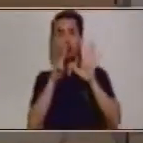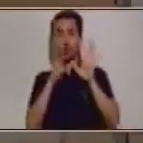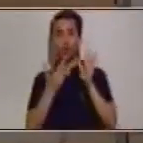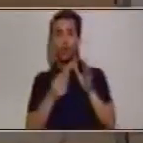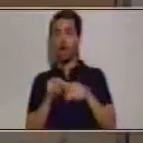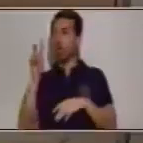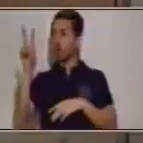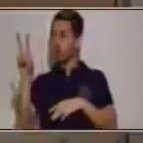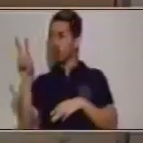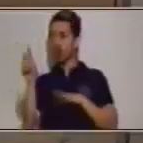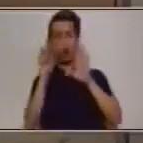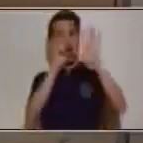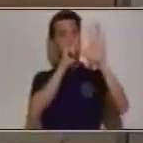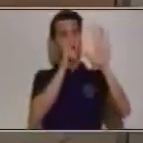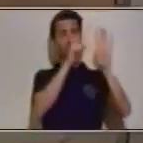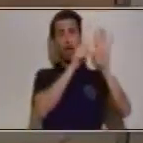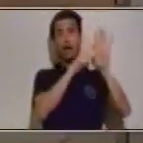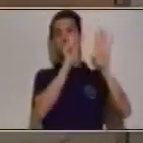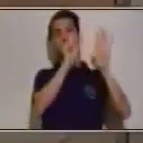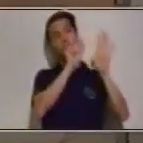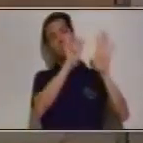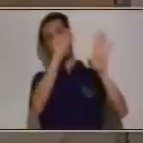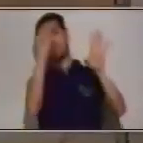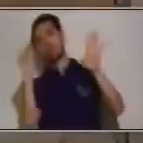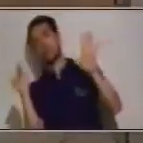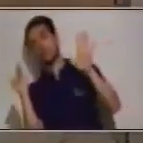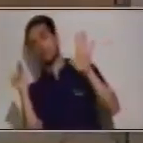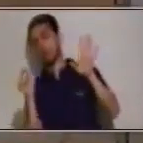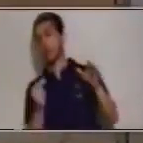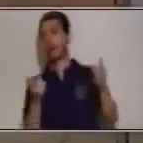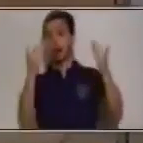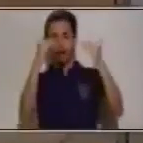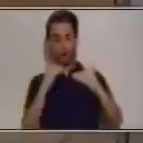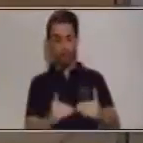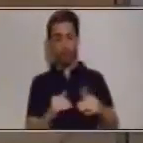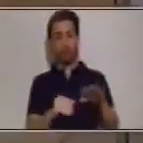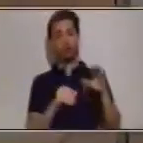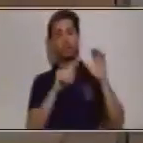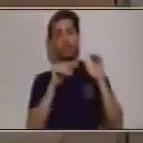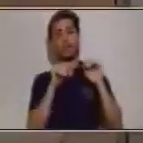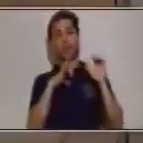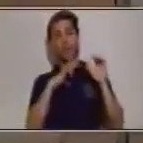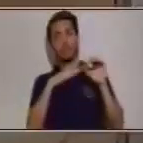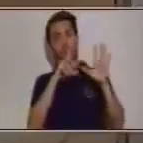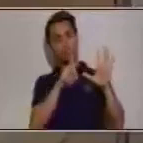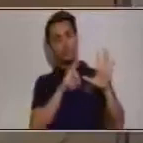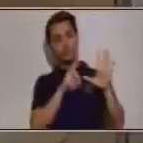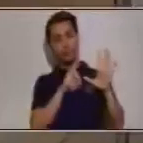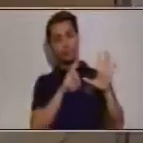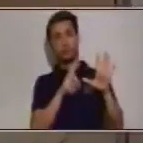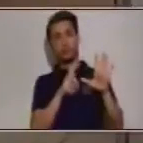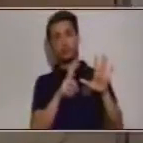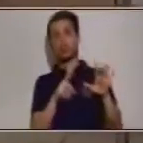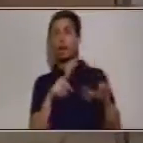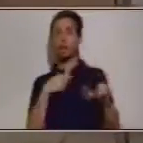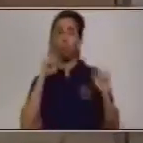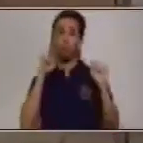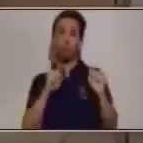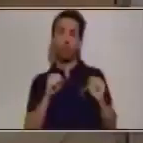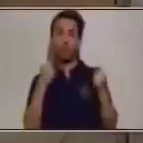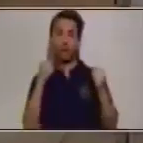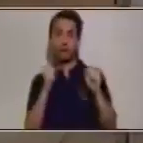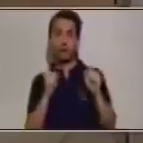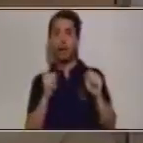y tengo seis en las decenas del lado del sustraendo, por lo tanto, puedo hacer lo